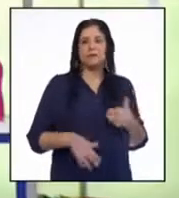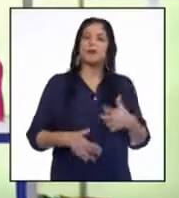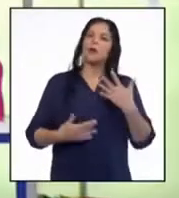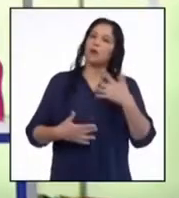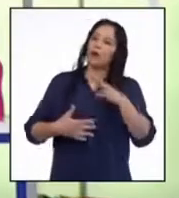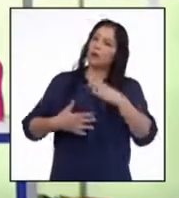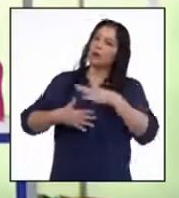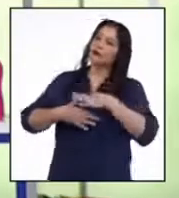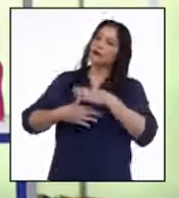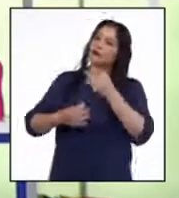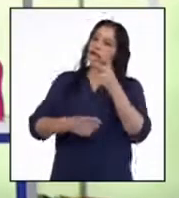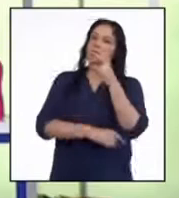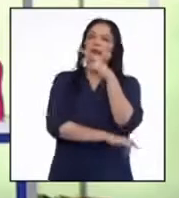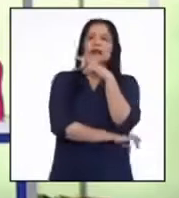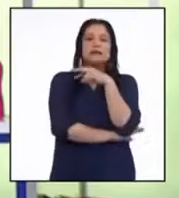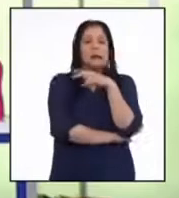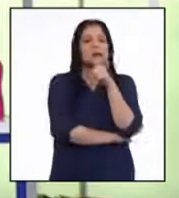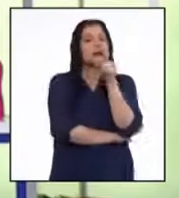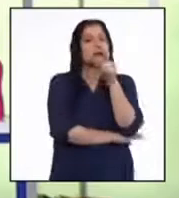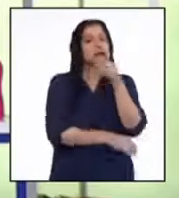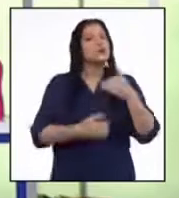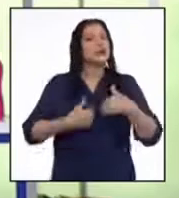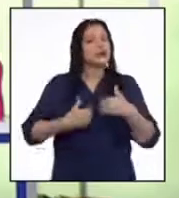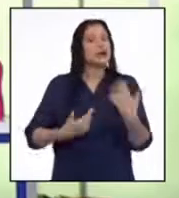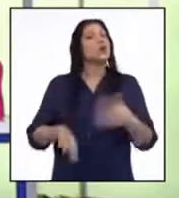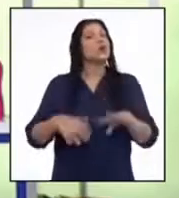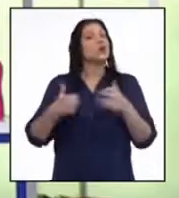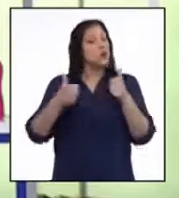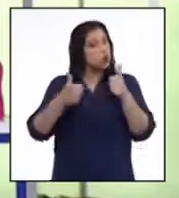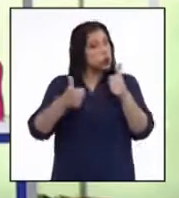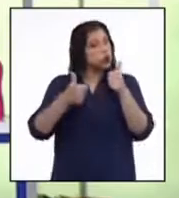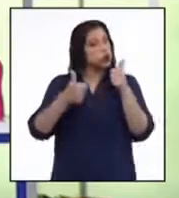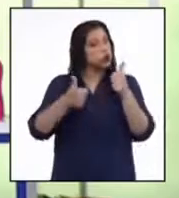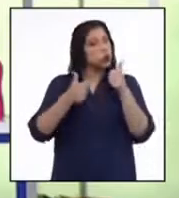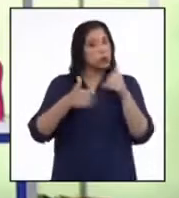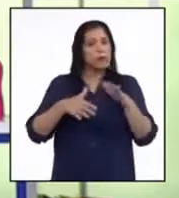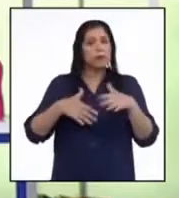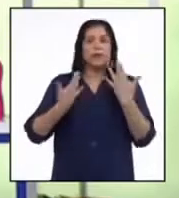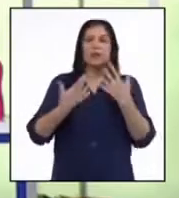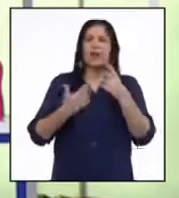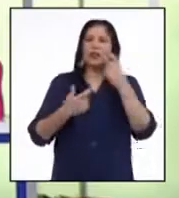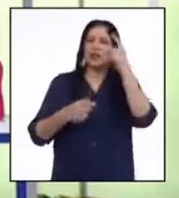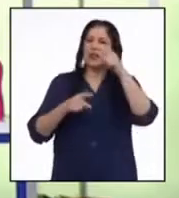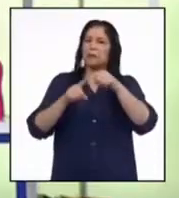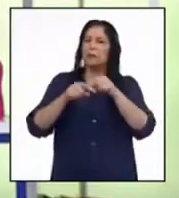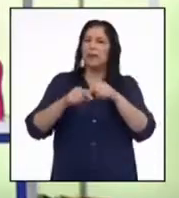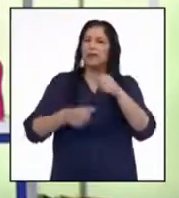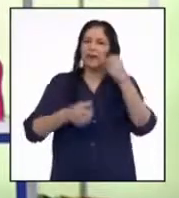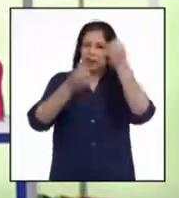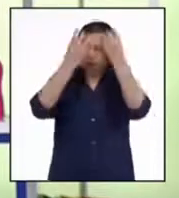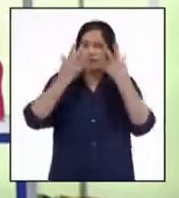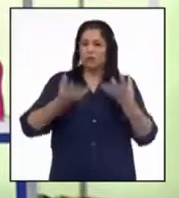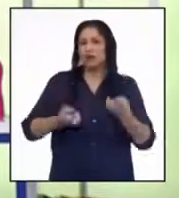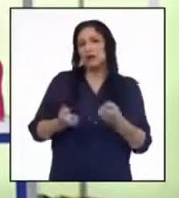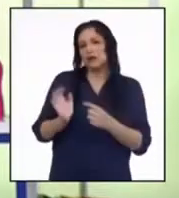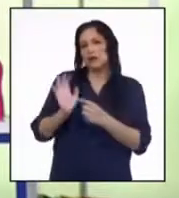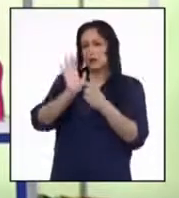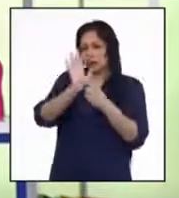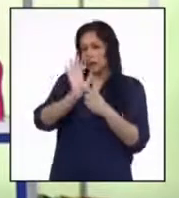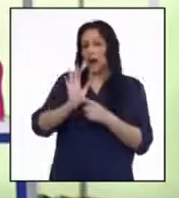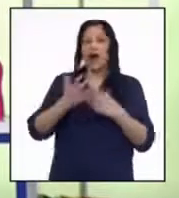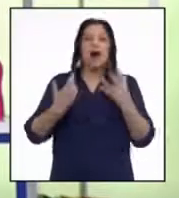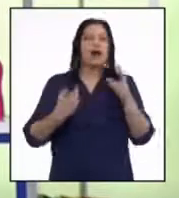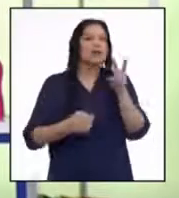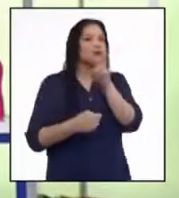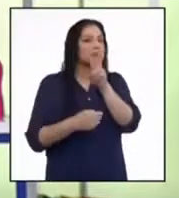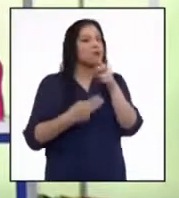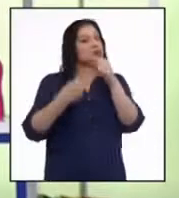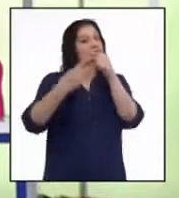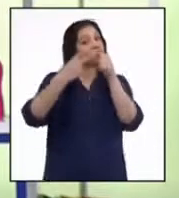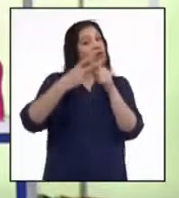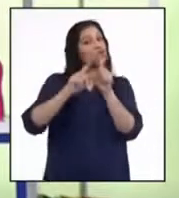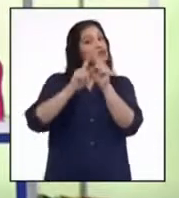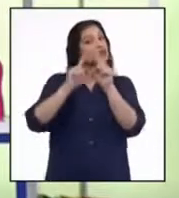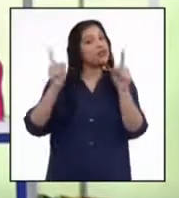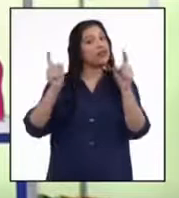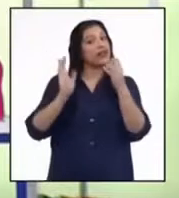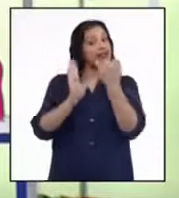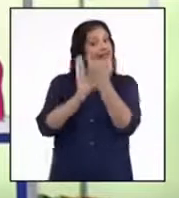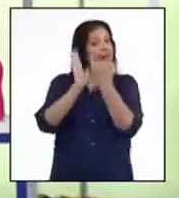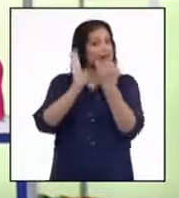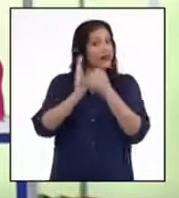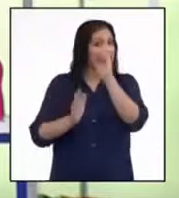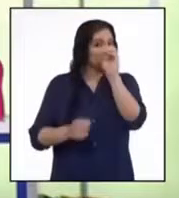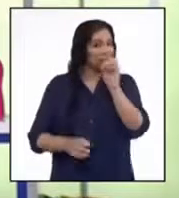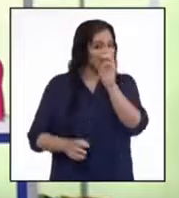Es interesante. Cumplen una función específica según la información que se requiere dar a conocer. Entonces, ya vamos viendo dos tipos de gráficos